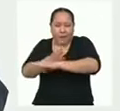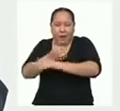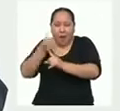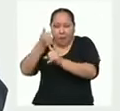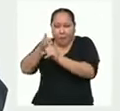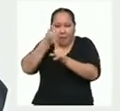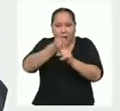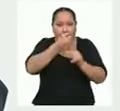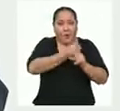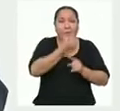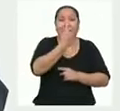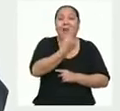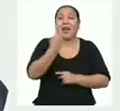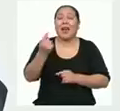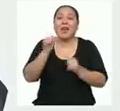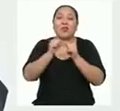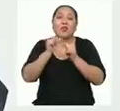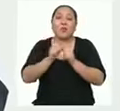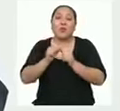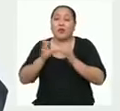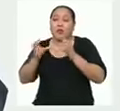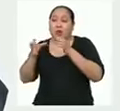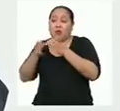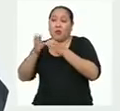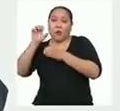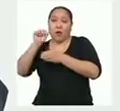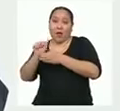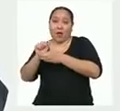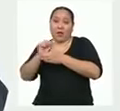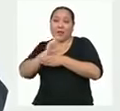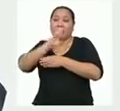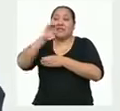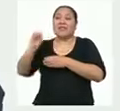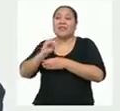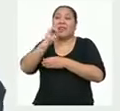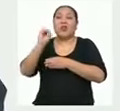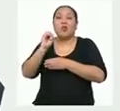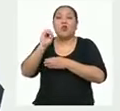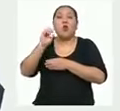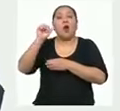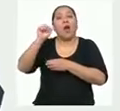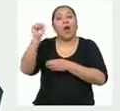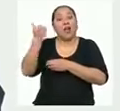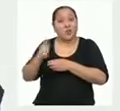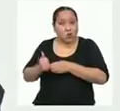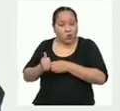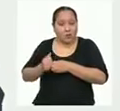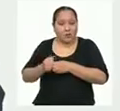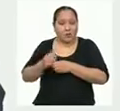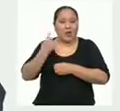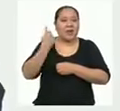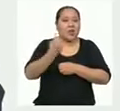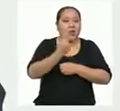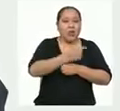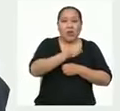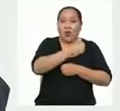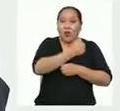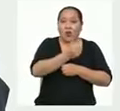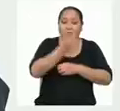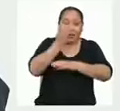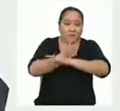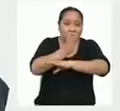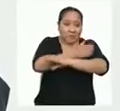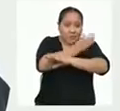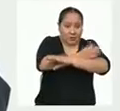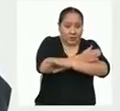para cada valor de la sección A, que será un círculo azul. Y otra marca para cada valor de la sección B,